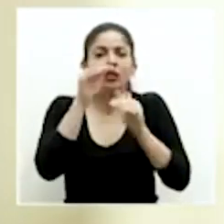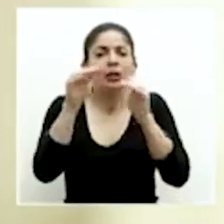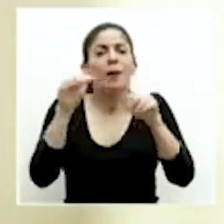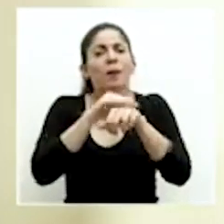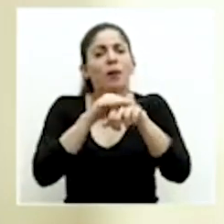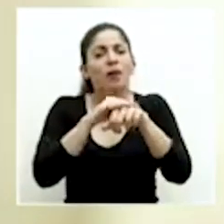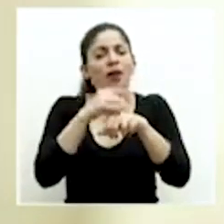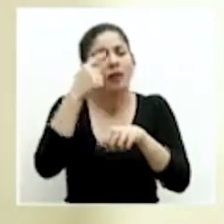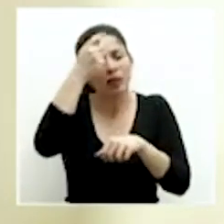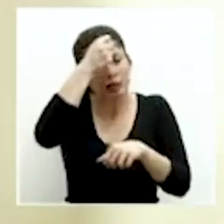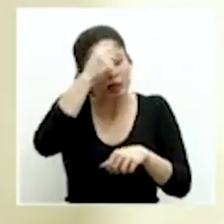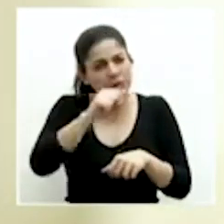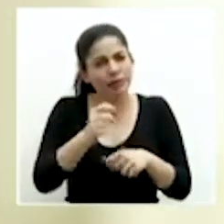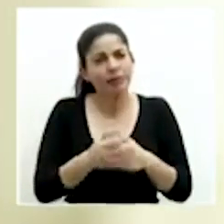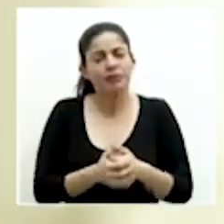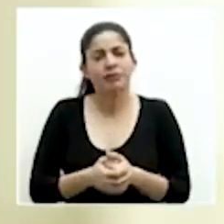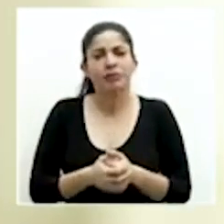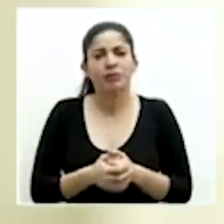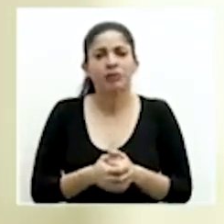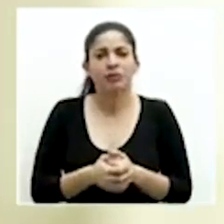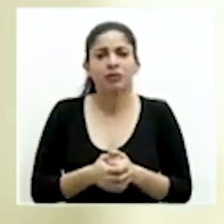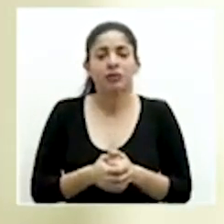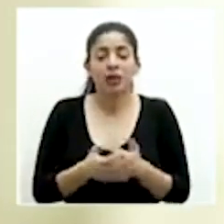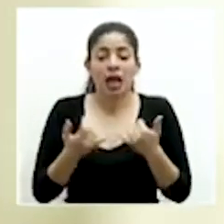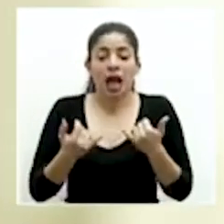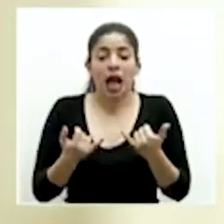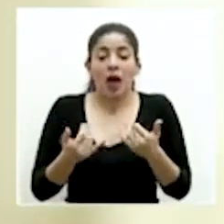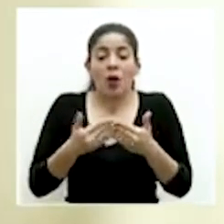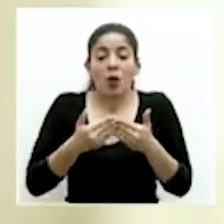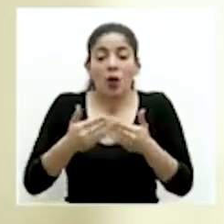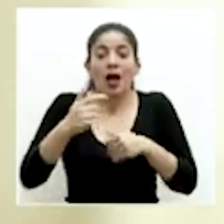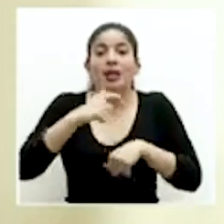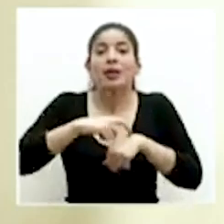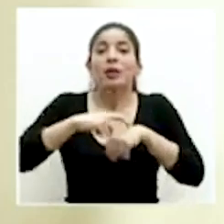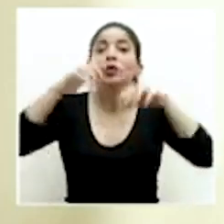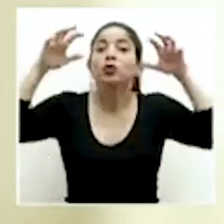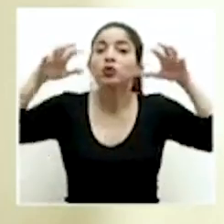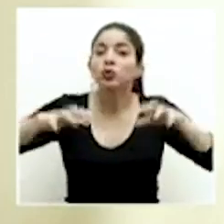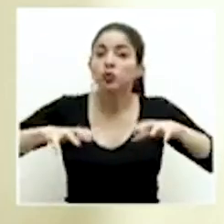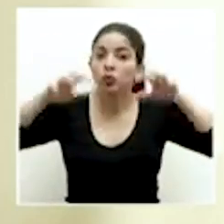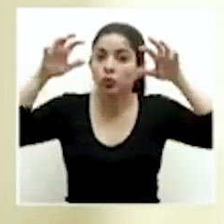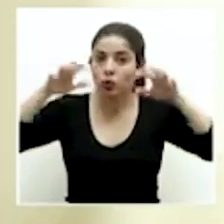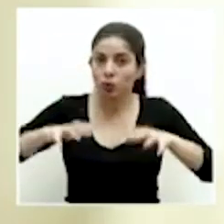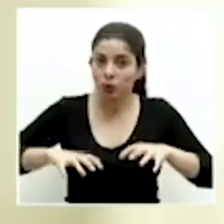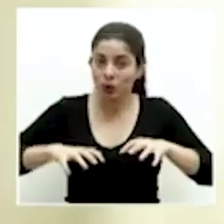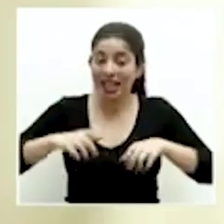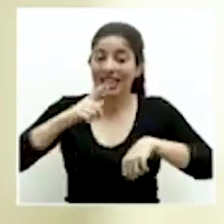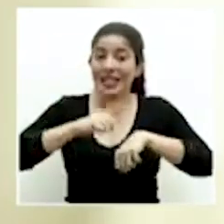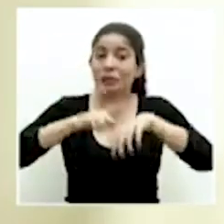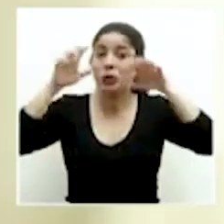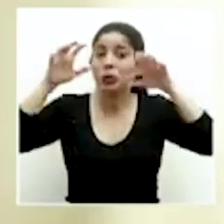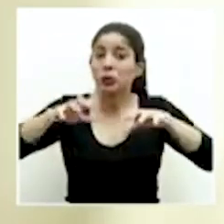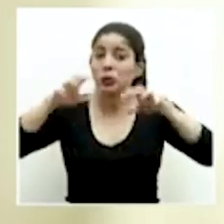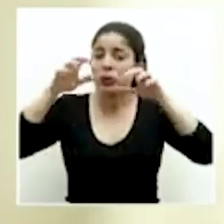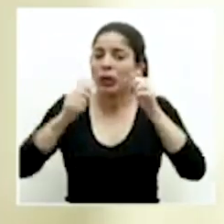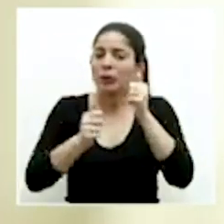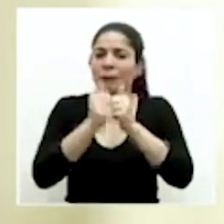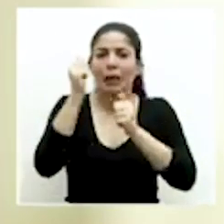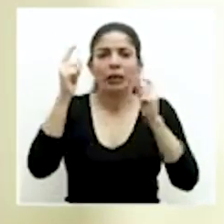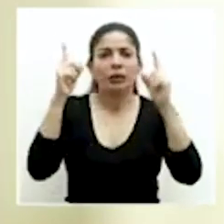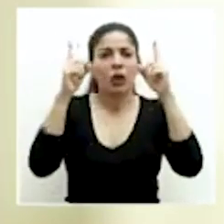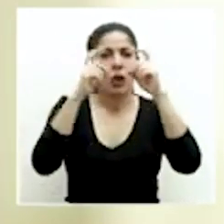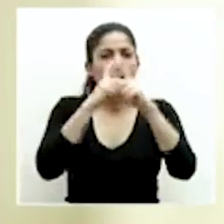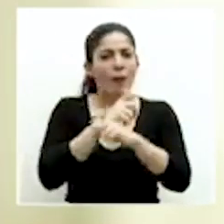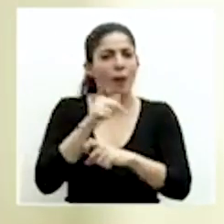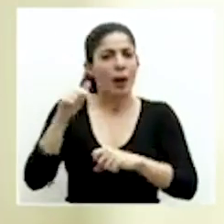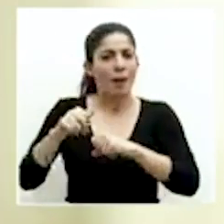favor, a la cordura. estamos entrando en el periodo lluvioso, es el periodo más complicado en nuestro país,